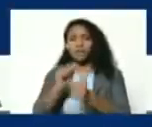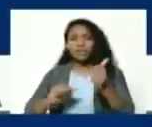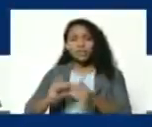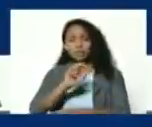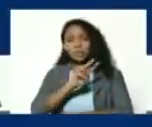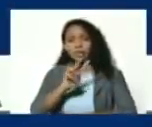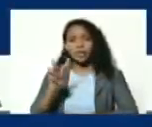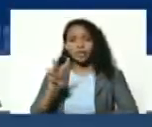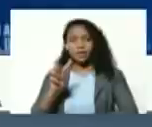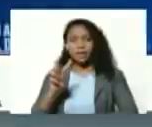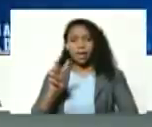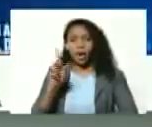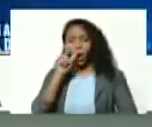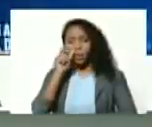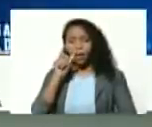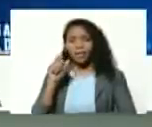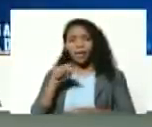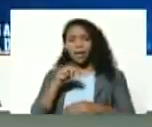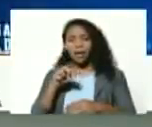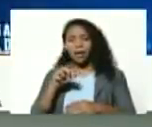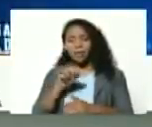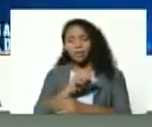Alfred Nazaret